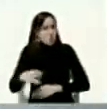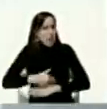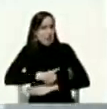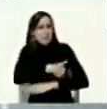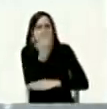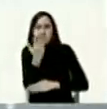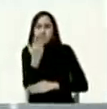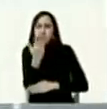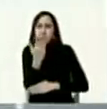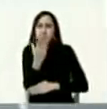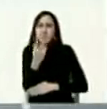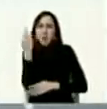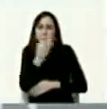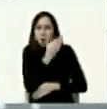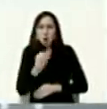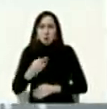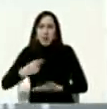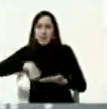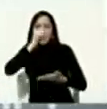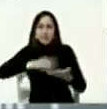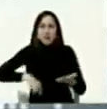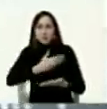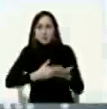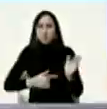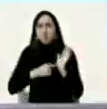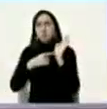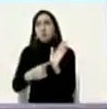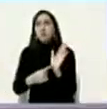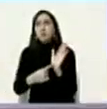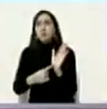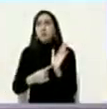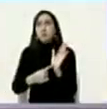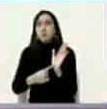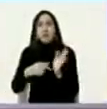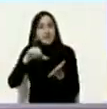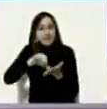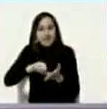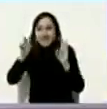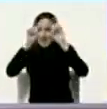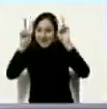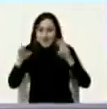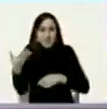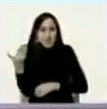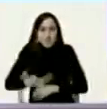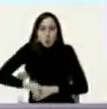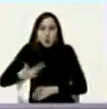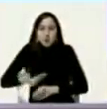está como un elemento central central para nosotros es central